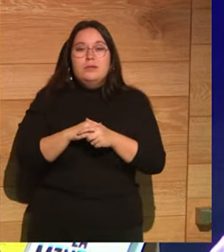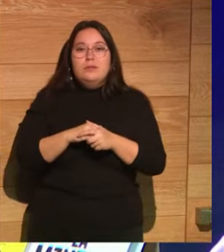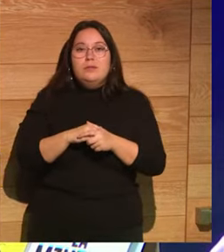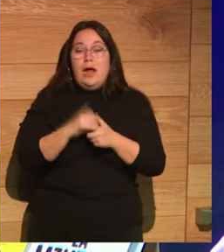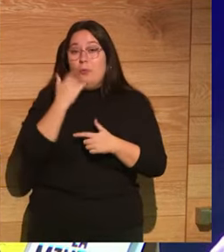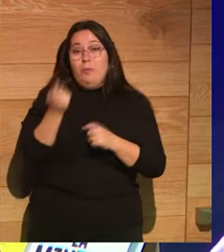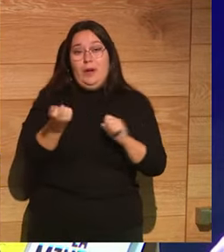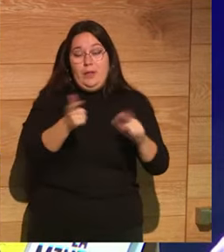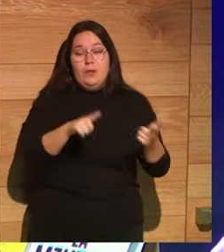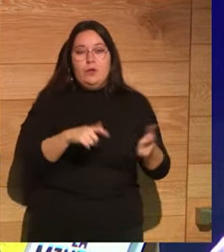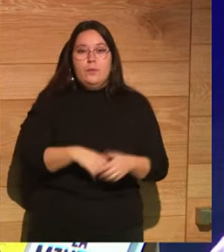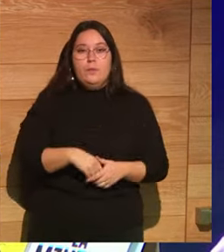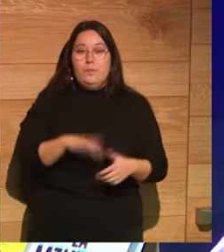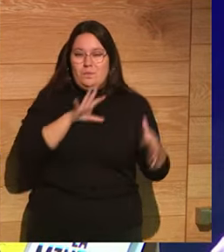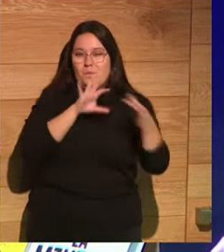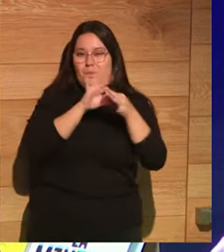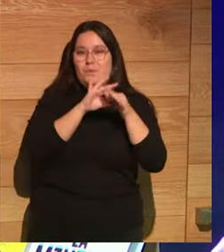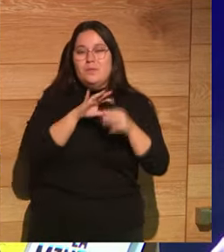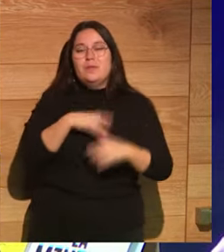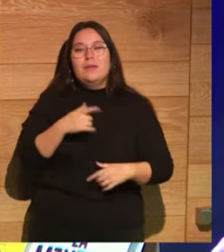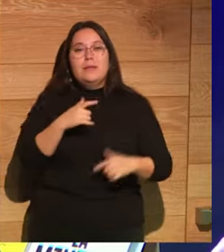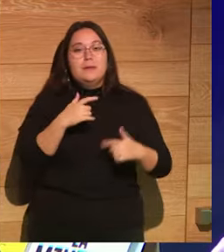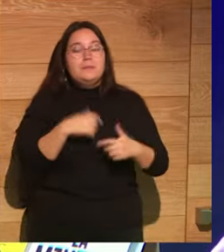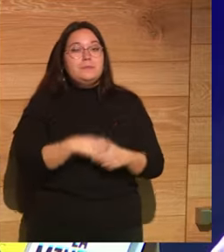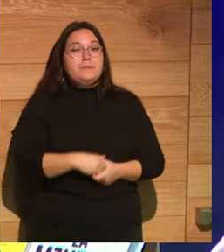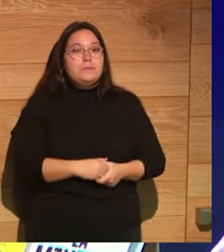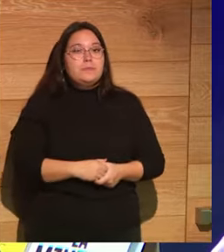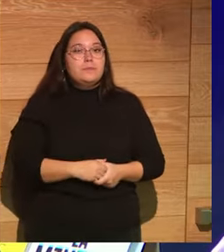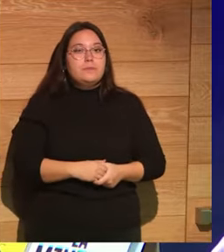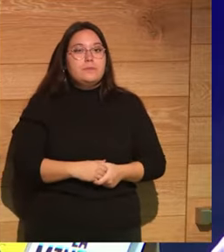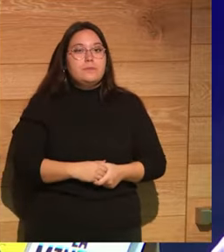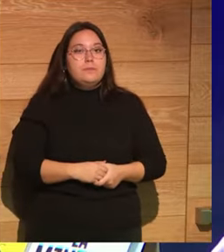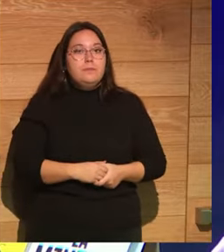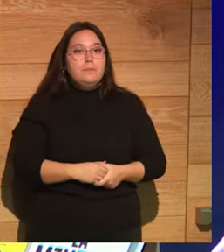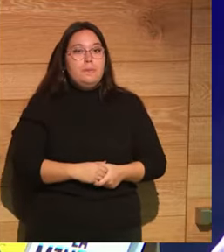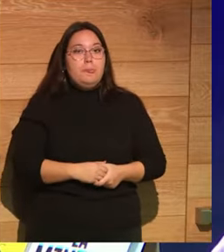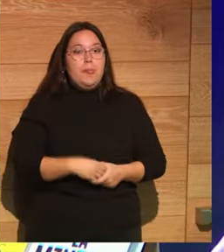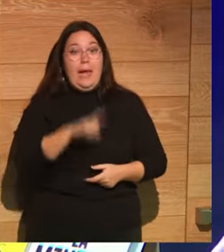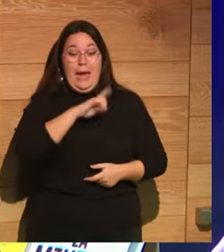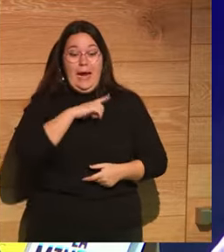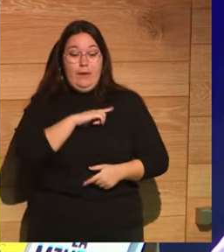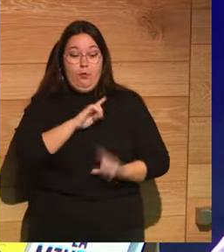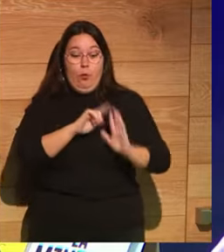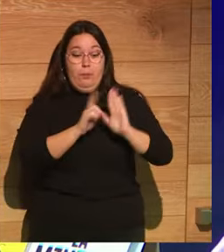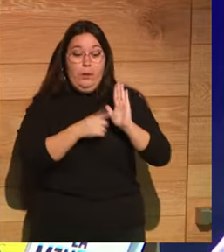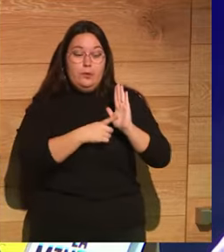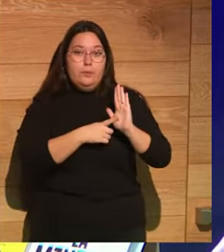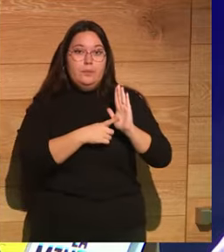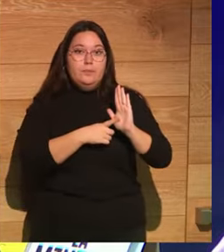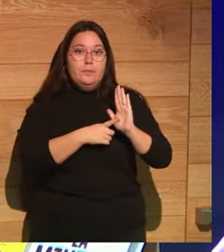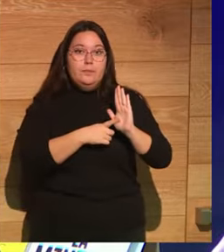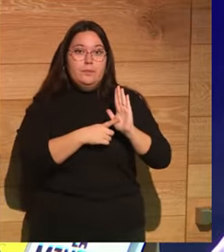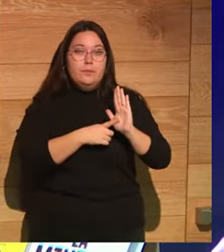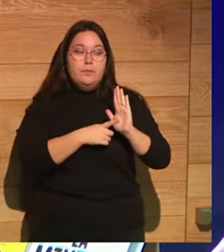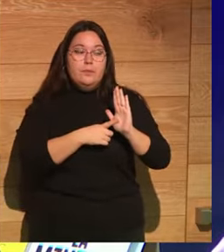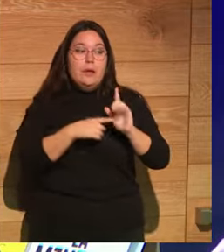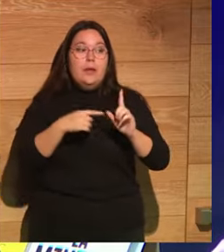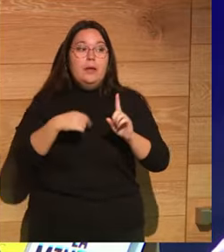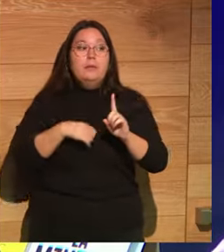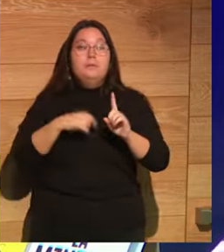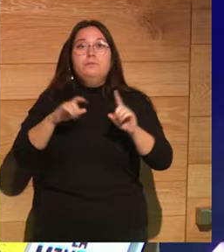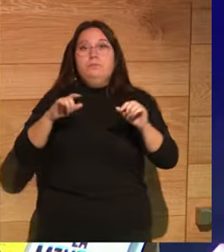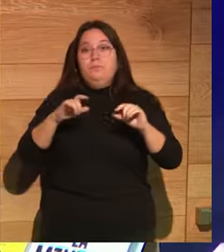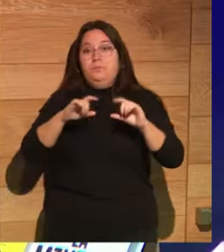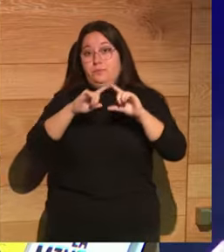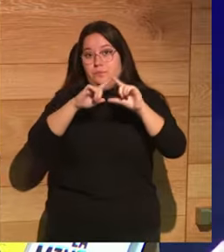sentido porque es la escena en la que un ejército entero ve el signo de la cruz cristiana en el cielo